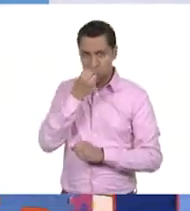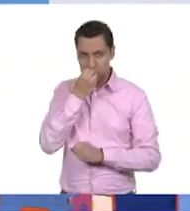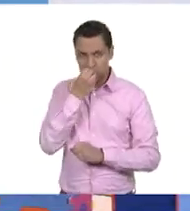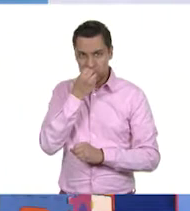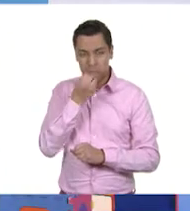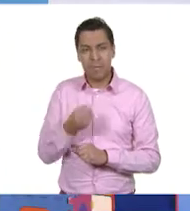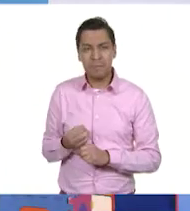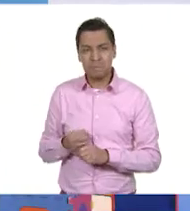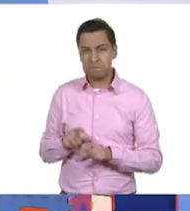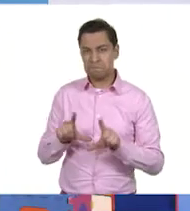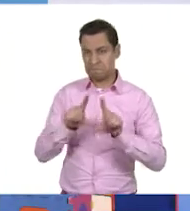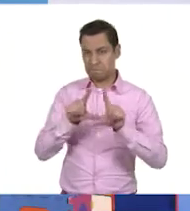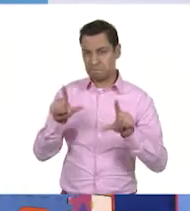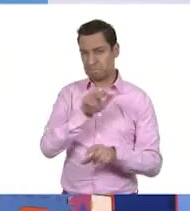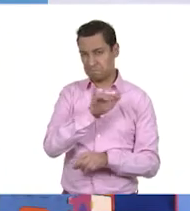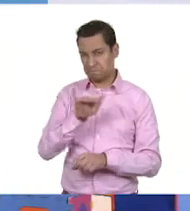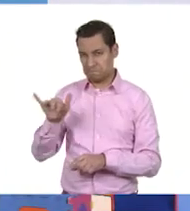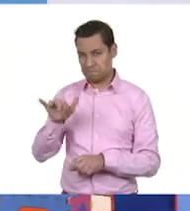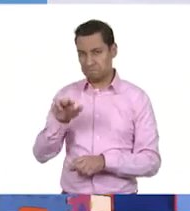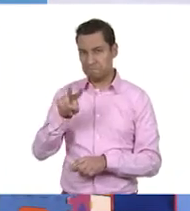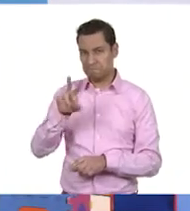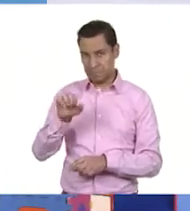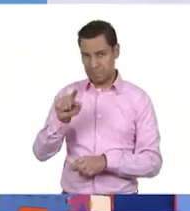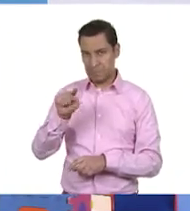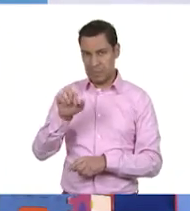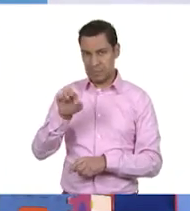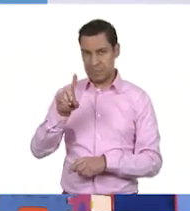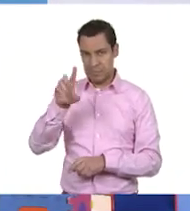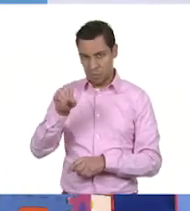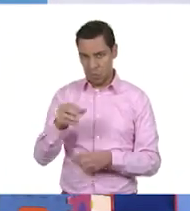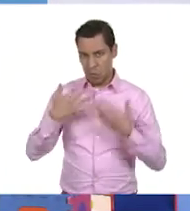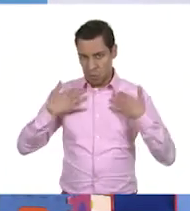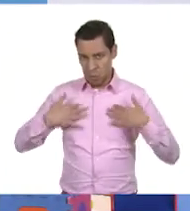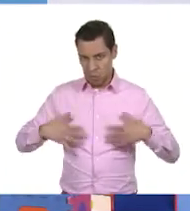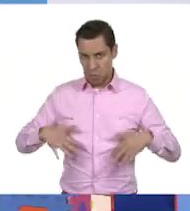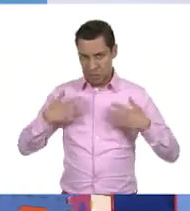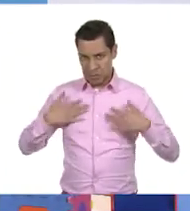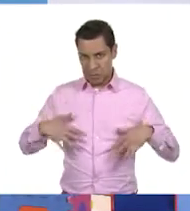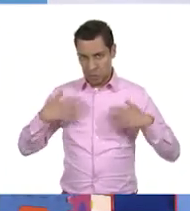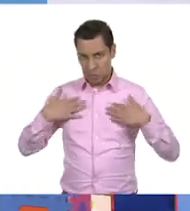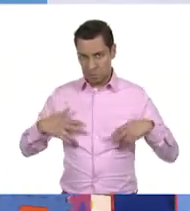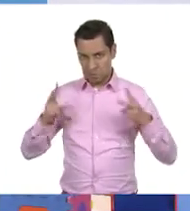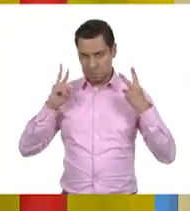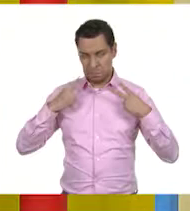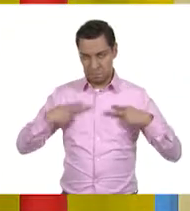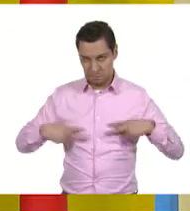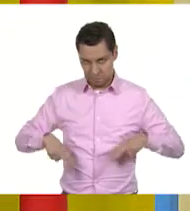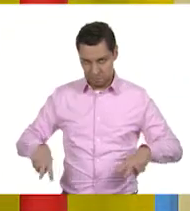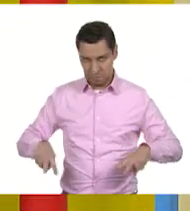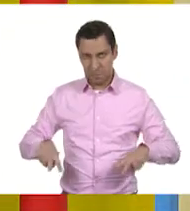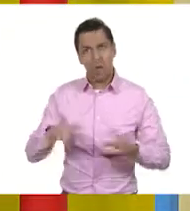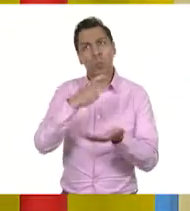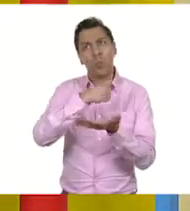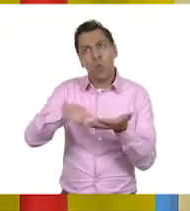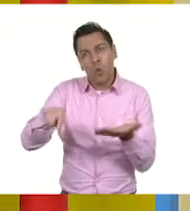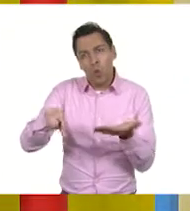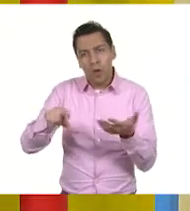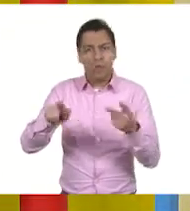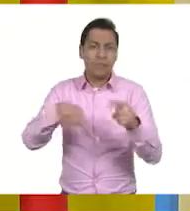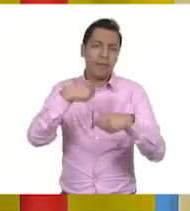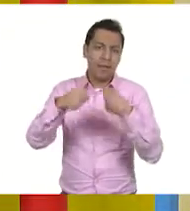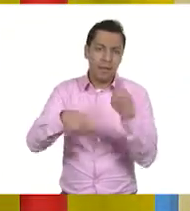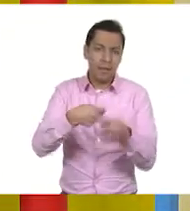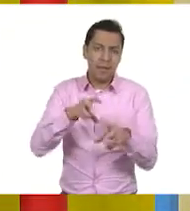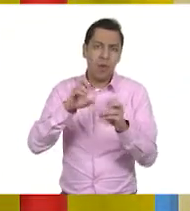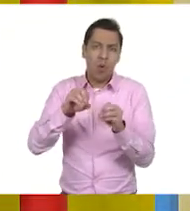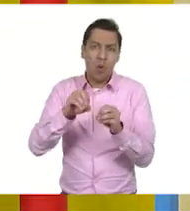hablamos. Vestido. Esto es algo que diariamente usamos. Pero, o sea, puedes comprar los vestidos en una tienda o alguien los